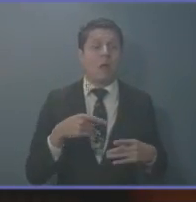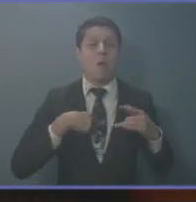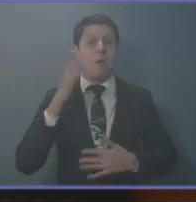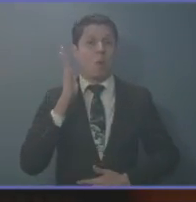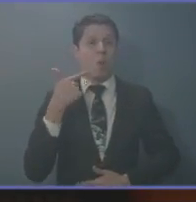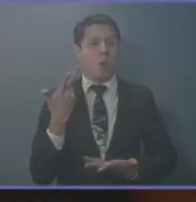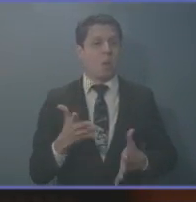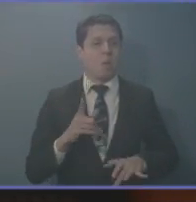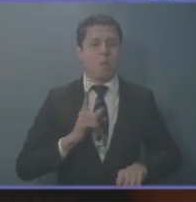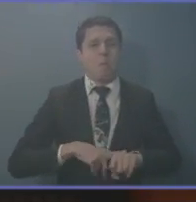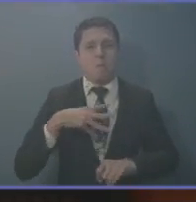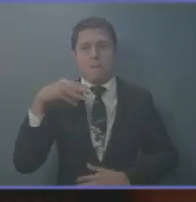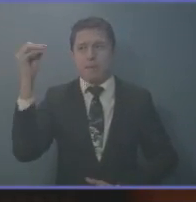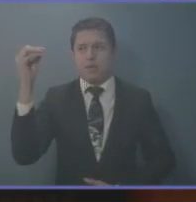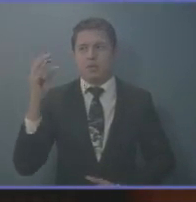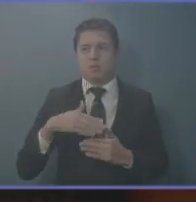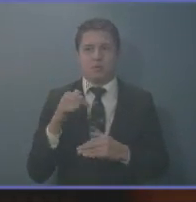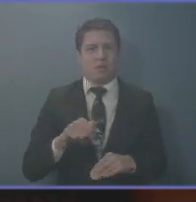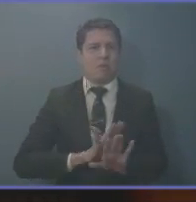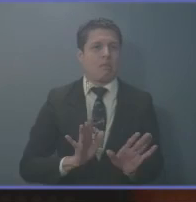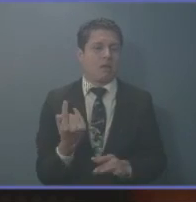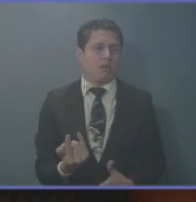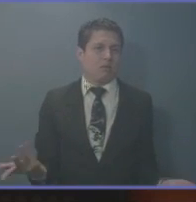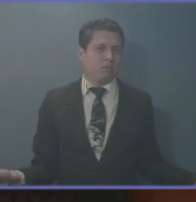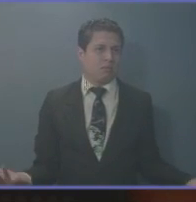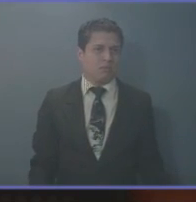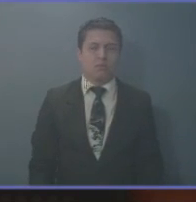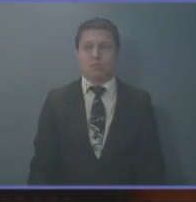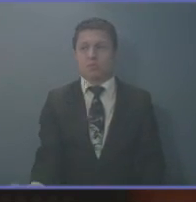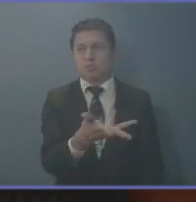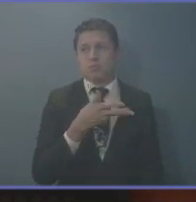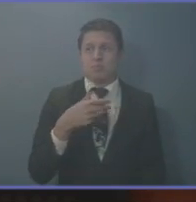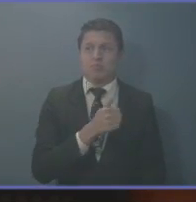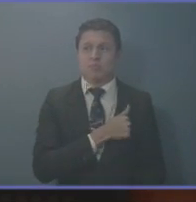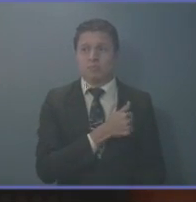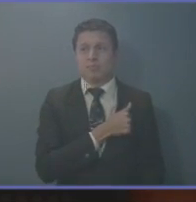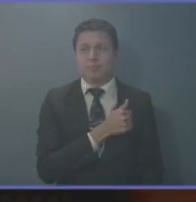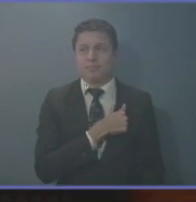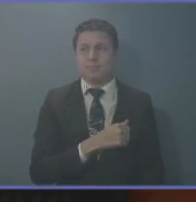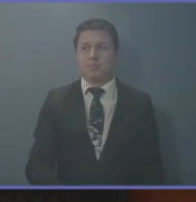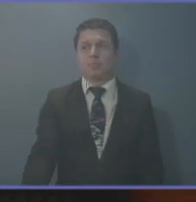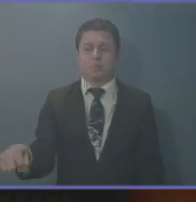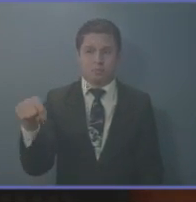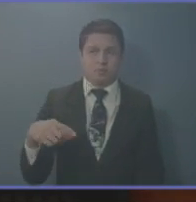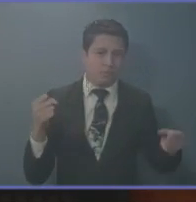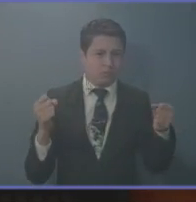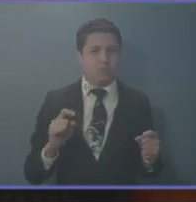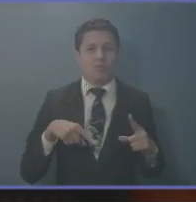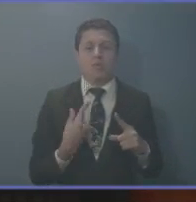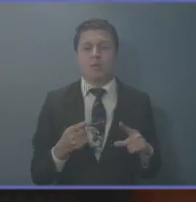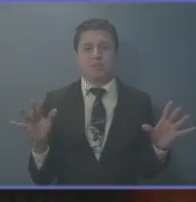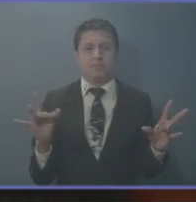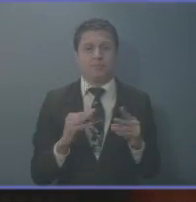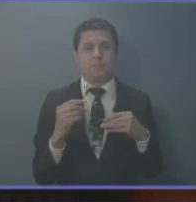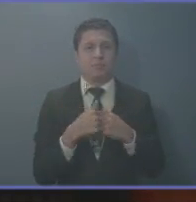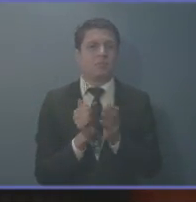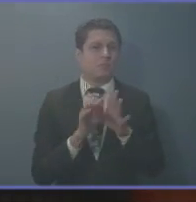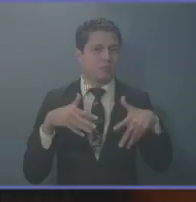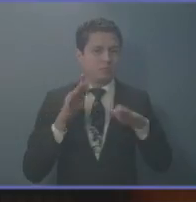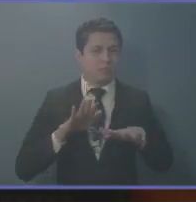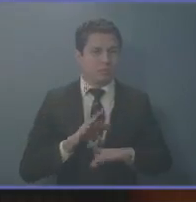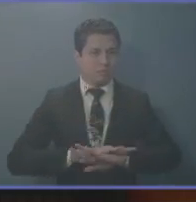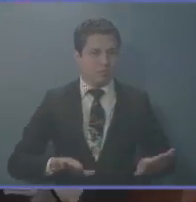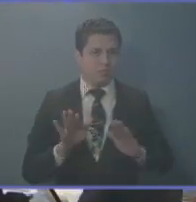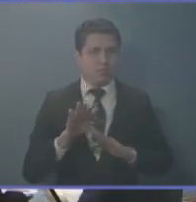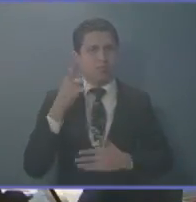prácticamente no hay nadie en este pleno. Nuestra responsabilidad es estar aquí hasta que finalice la plenaria. Gracias,